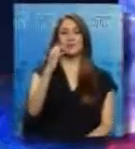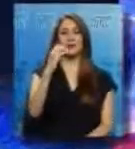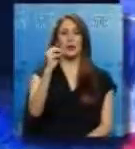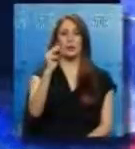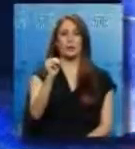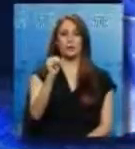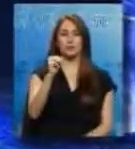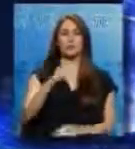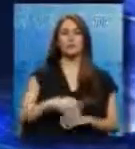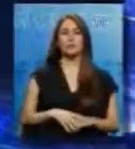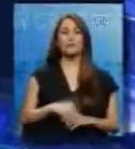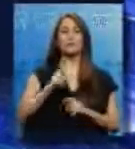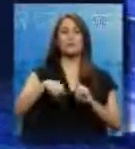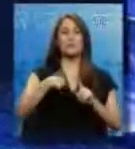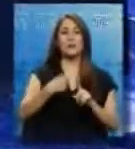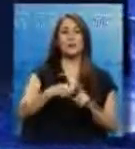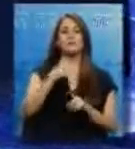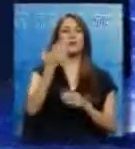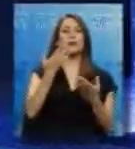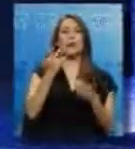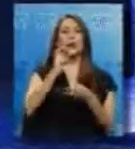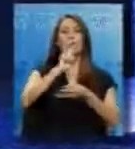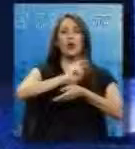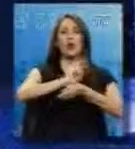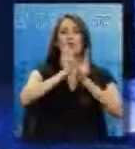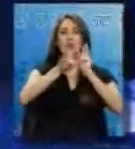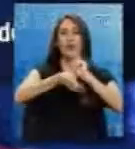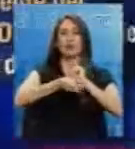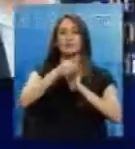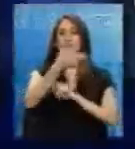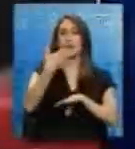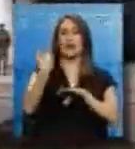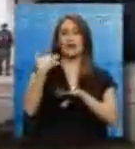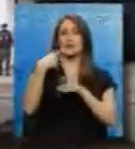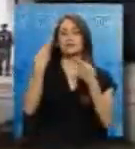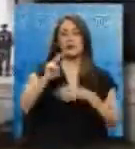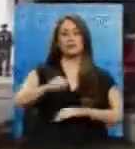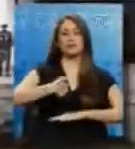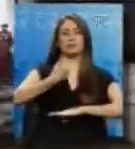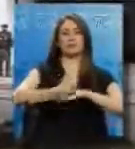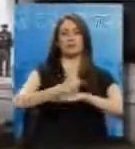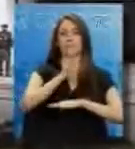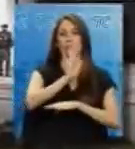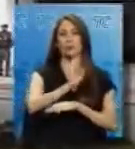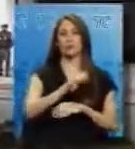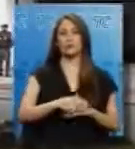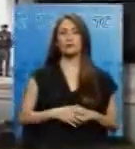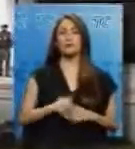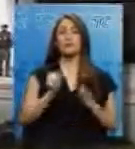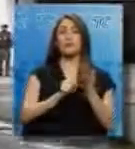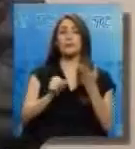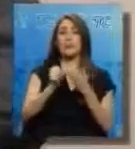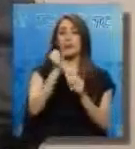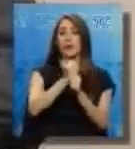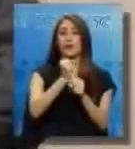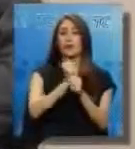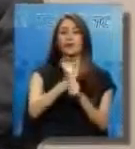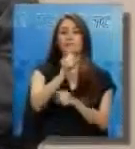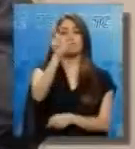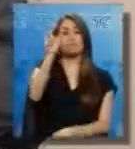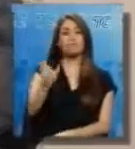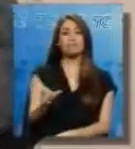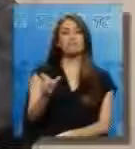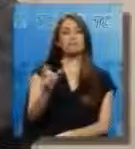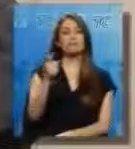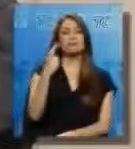y estuvo al frente del CORDICOM desde julio de 2013. Otro cambio se concretó en el Ministerio de Trabajo. Carlos Marx